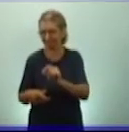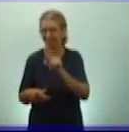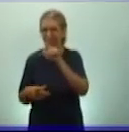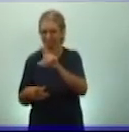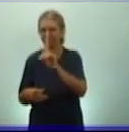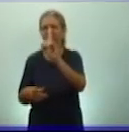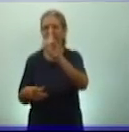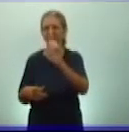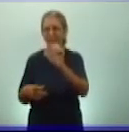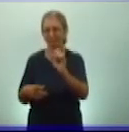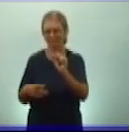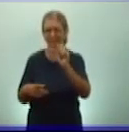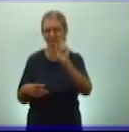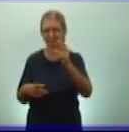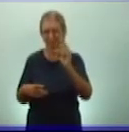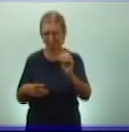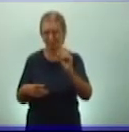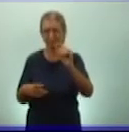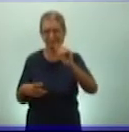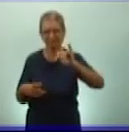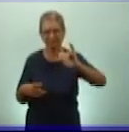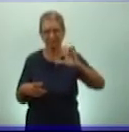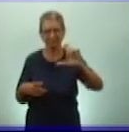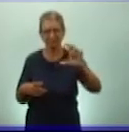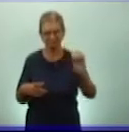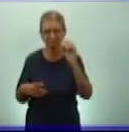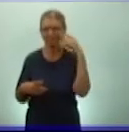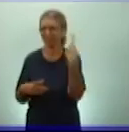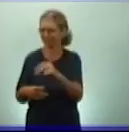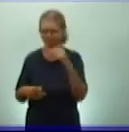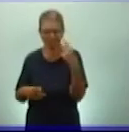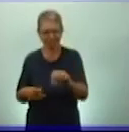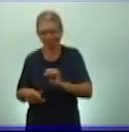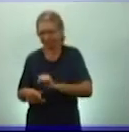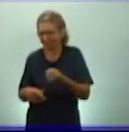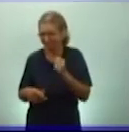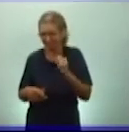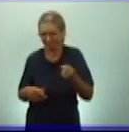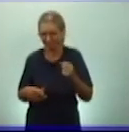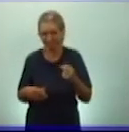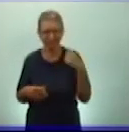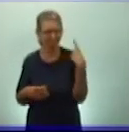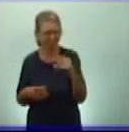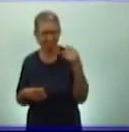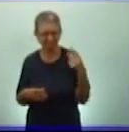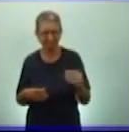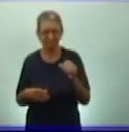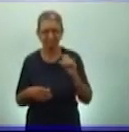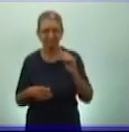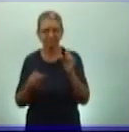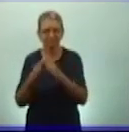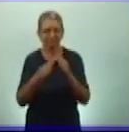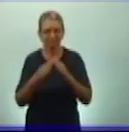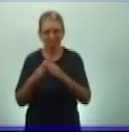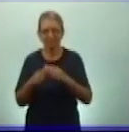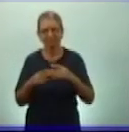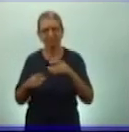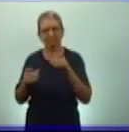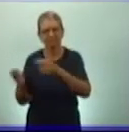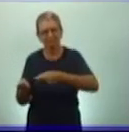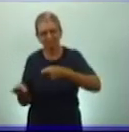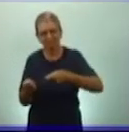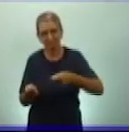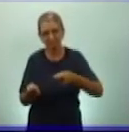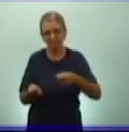pueblos que fueron también conquistando. Por tanto, esta comuna o este estado explotaba las comunas campesinas exigiendo el